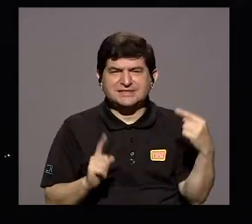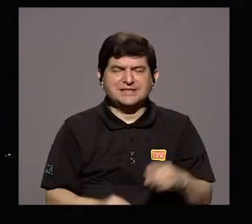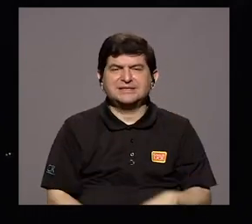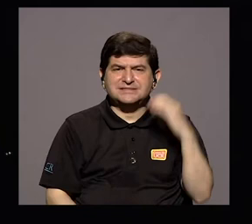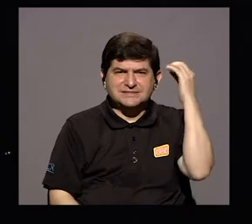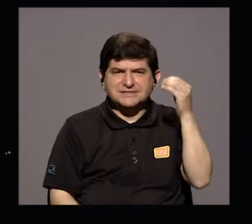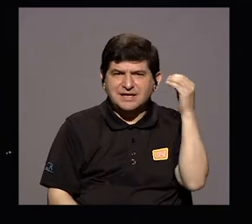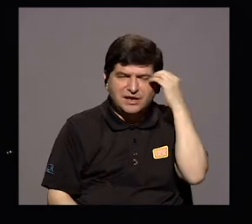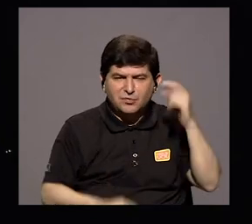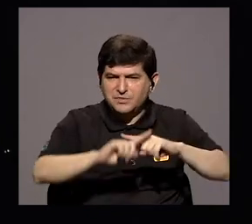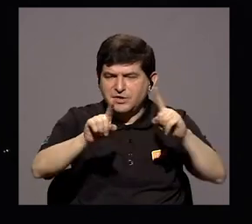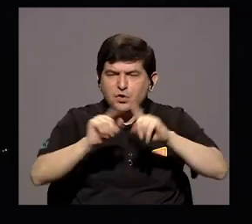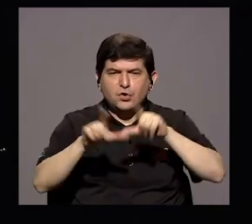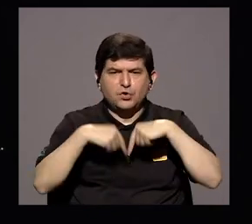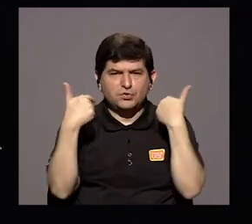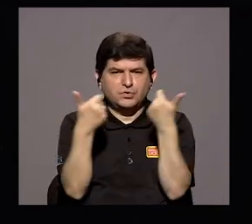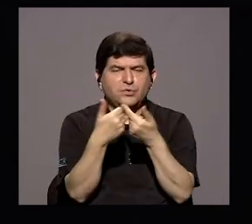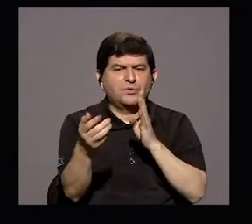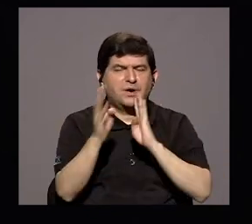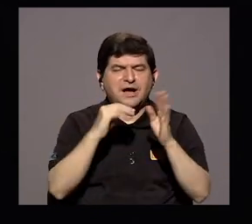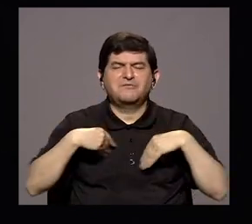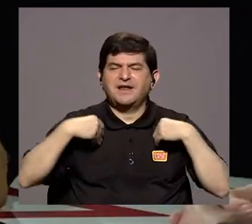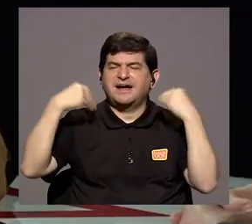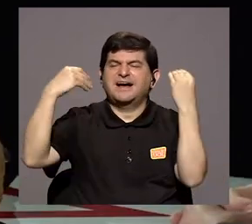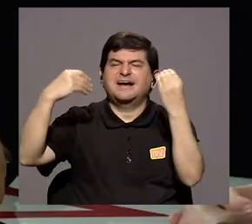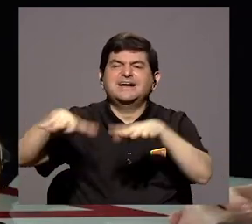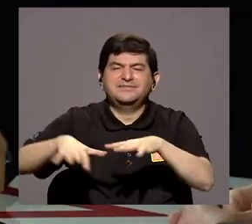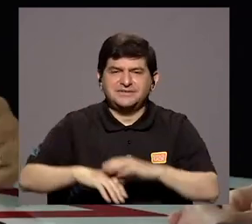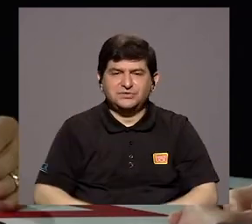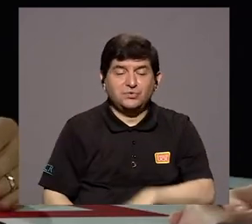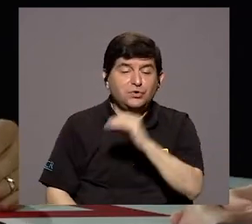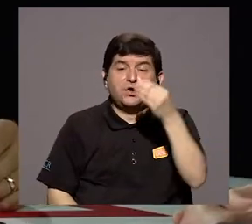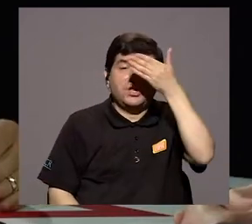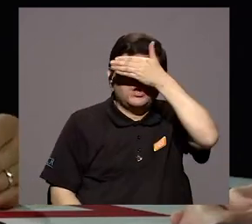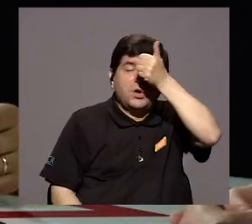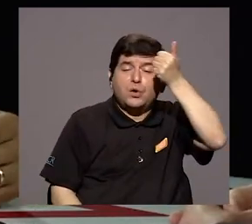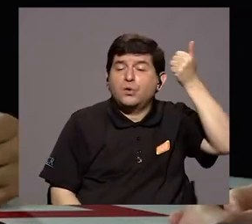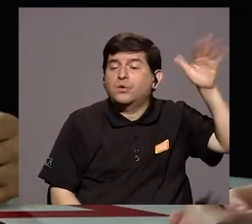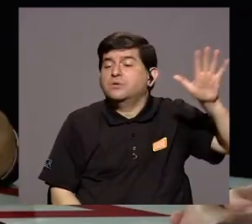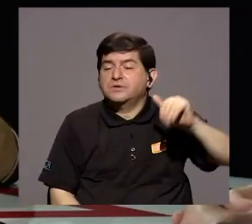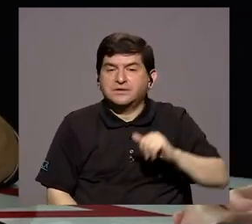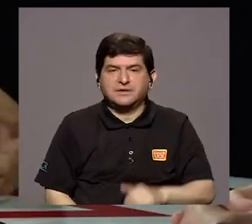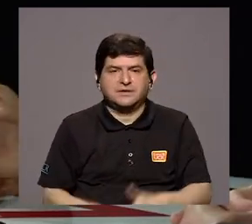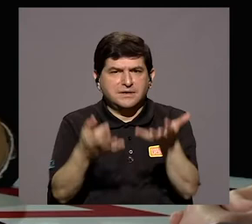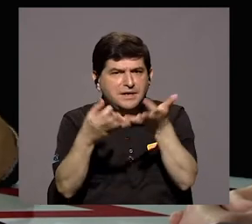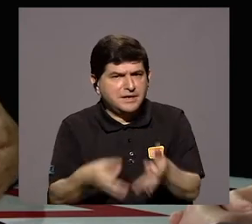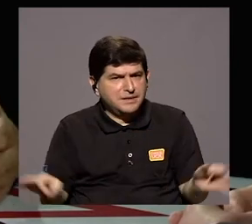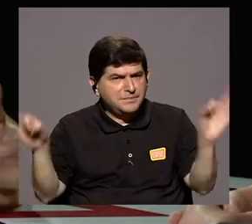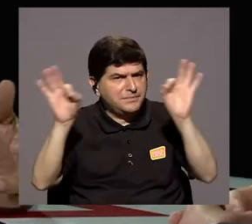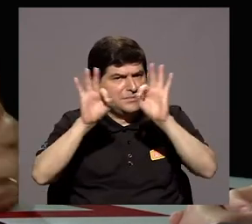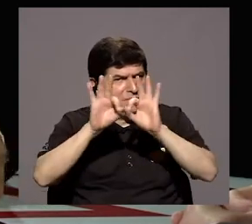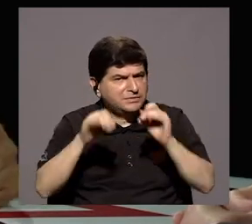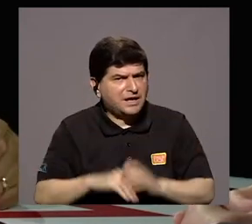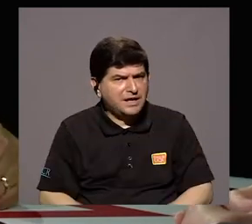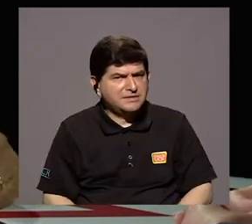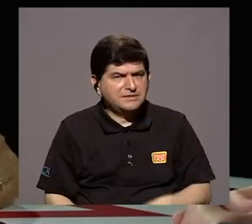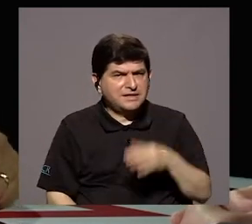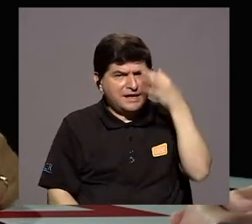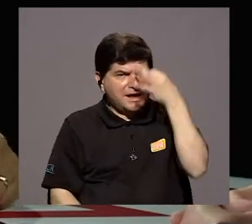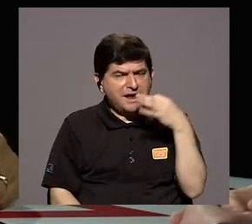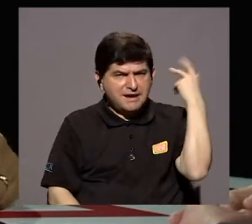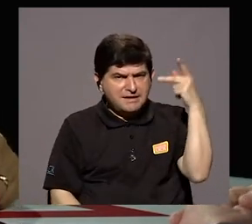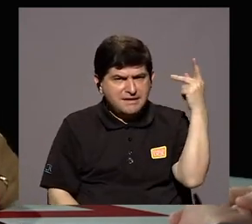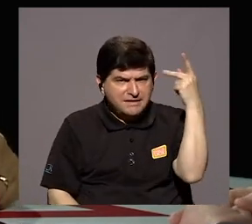opinión en algunos sectores donde se habla de ese abandono y del olvido, entonces es muy importante la posición política